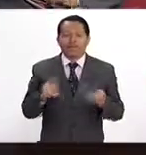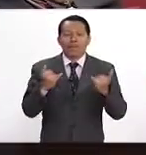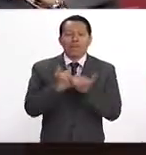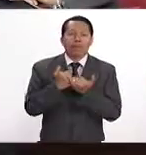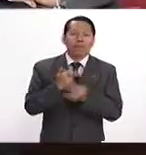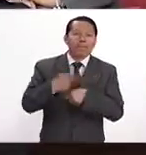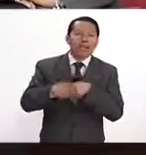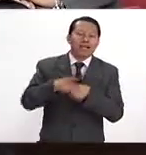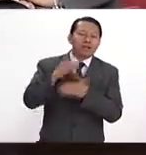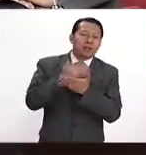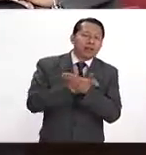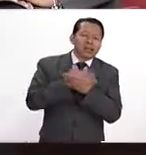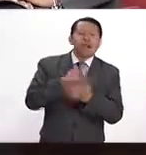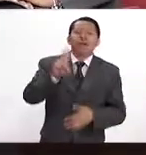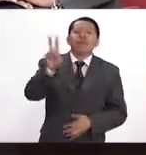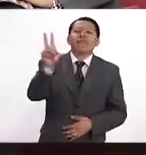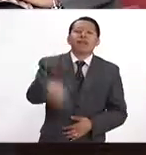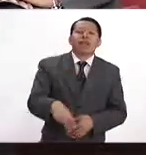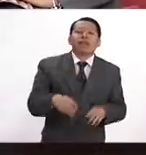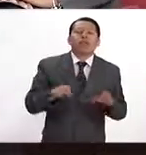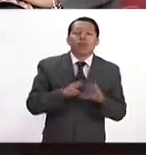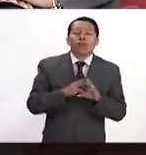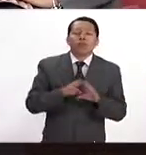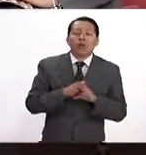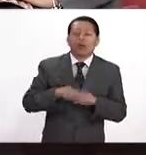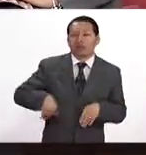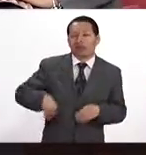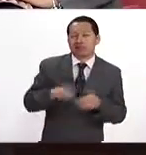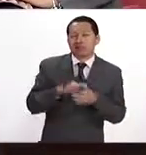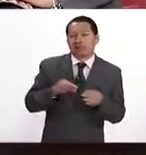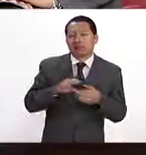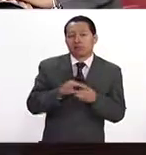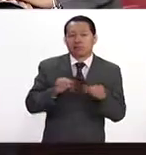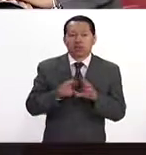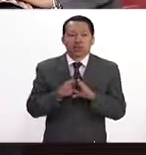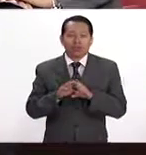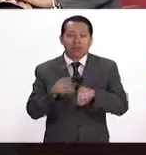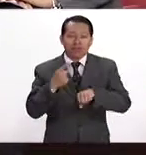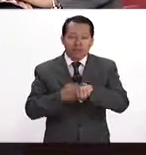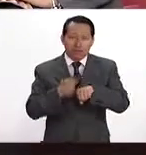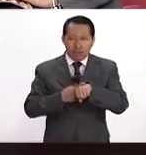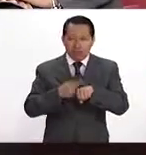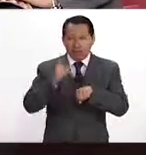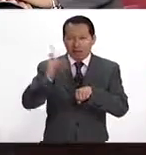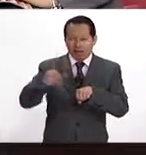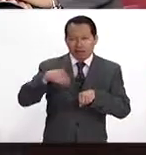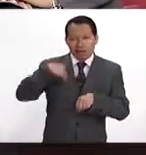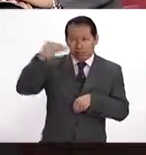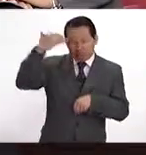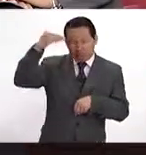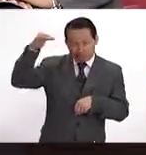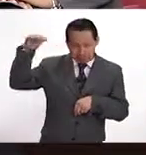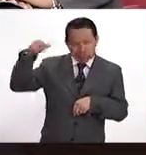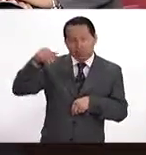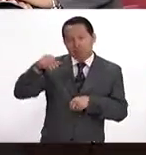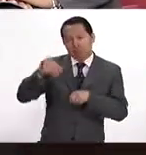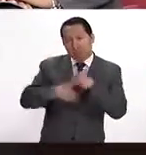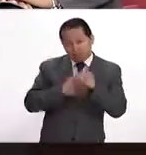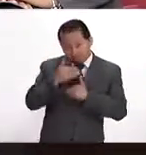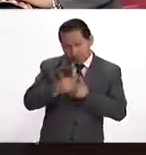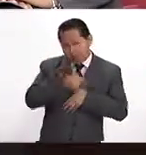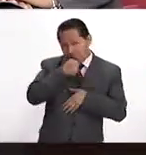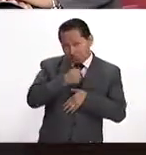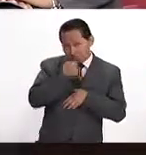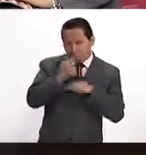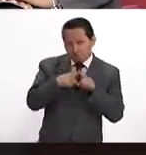de que aparezca. Es verdad que también lo que comentabas de que es una enfermedad de pacientes añosos, es verdad que a medida que nos hacemos más viejos,